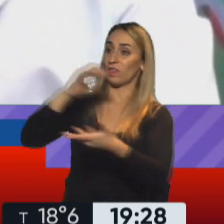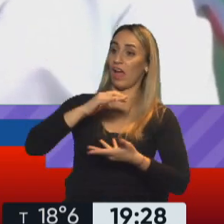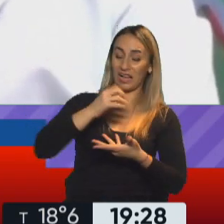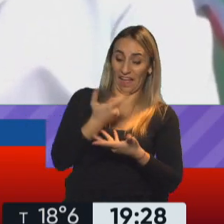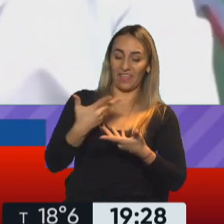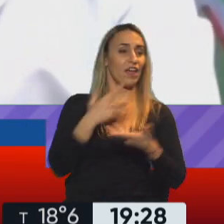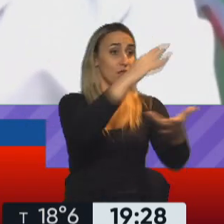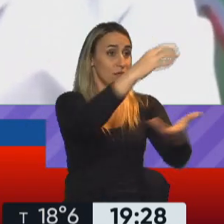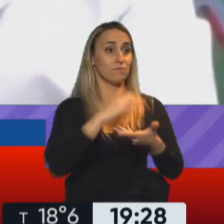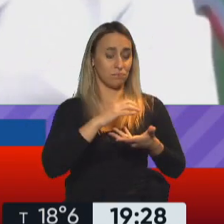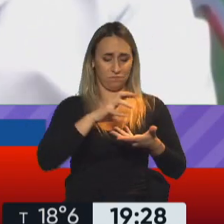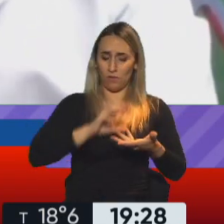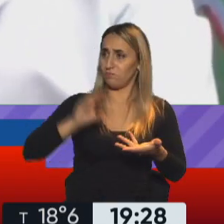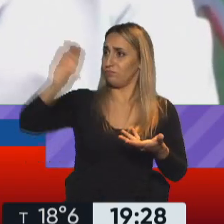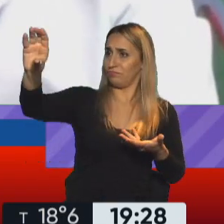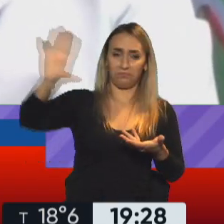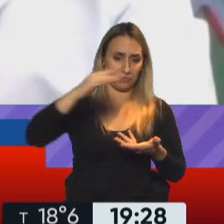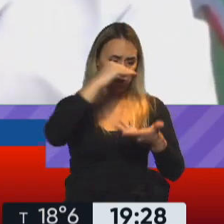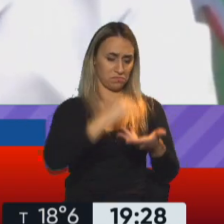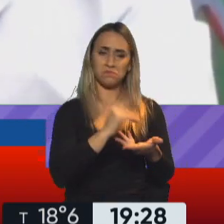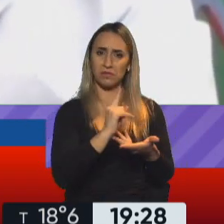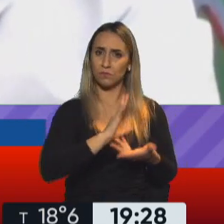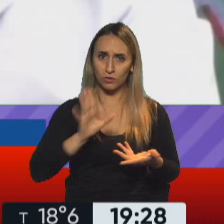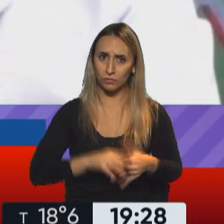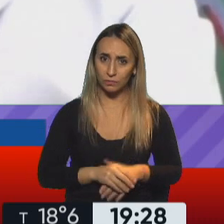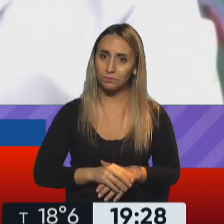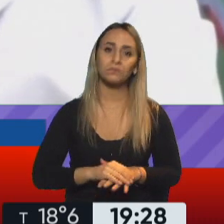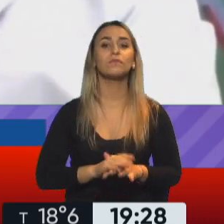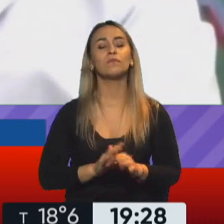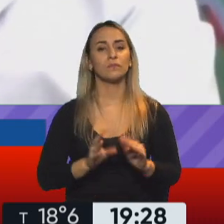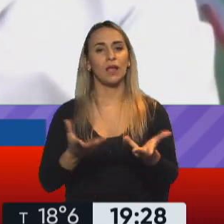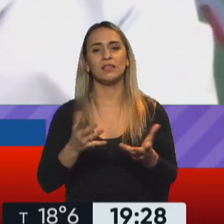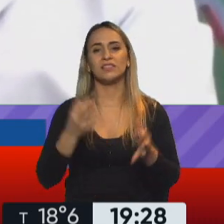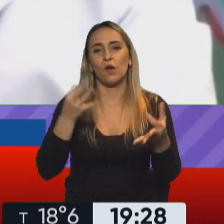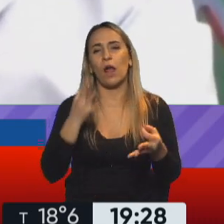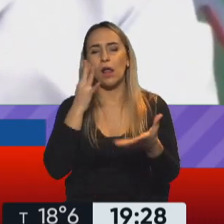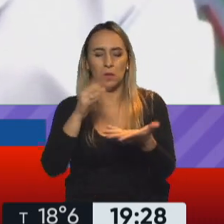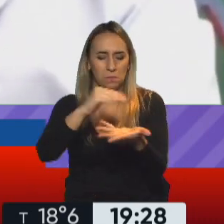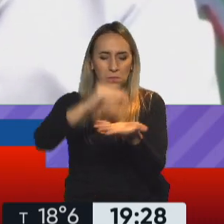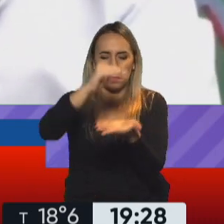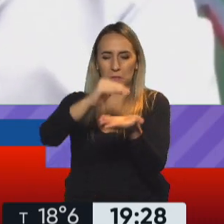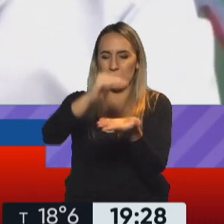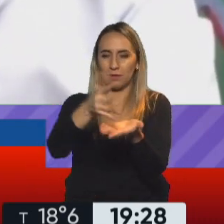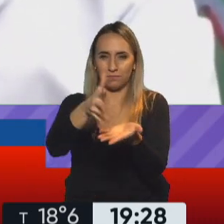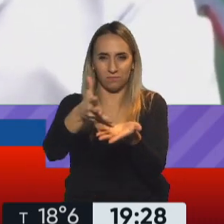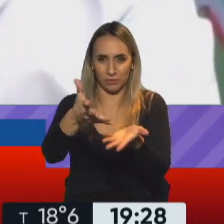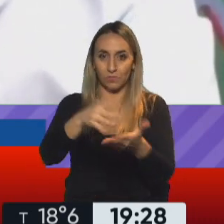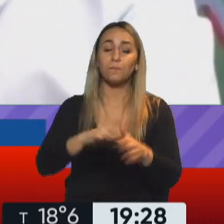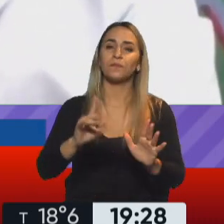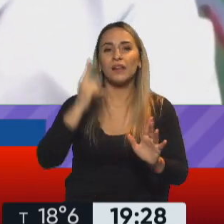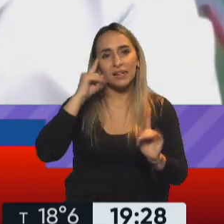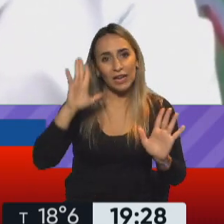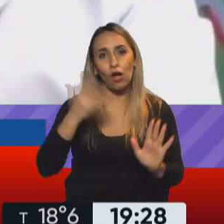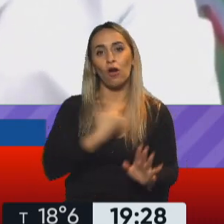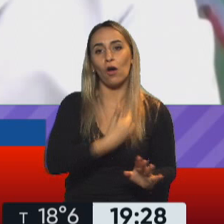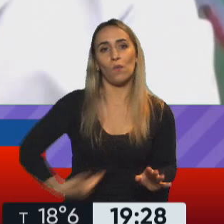porcentaje que termine el gobierno nacional, en principio poblacional o algún porcentaje similar. Yo creo que también el gobernador en esto